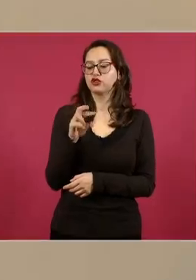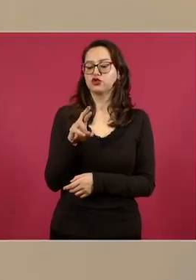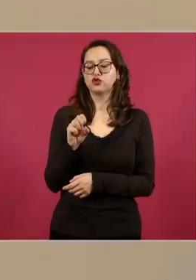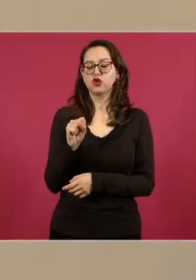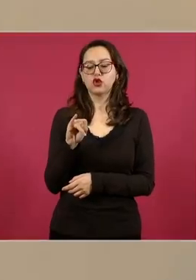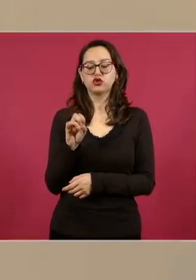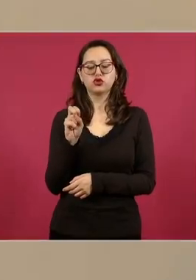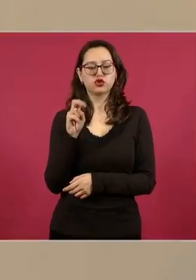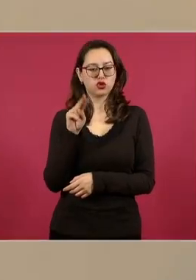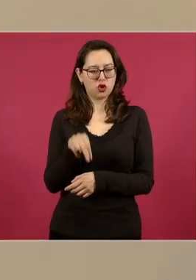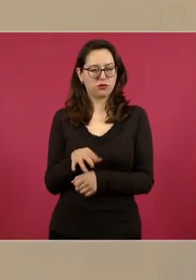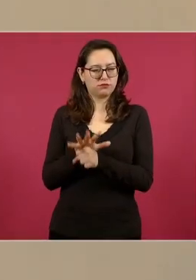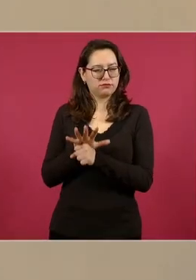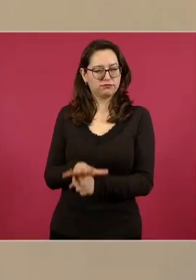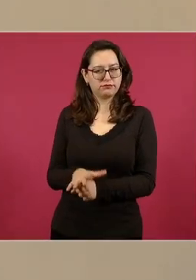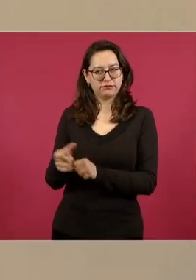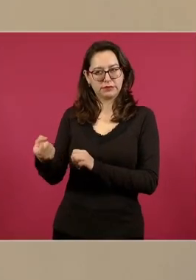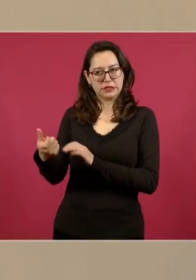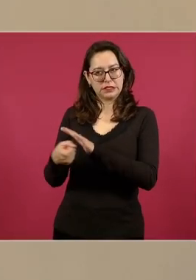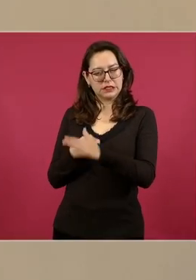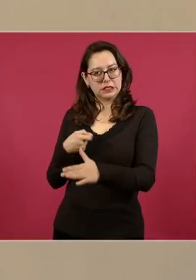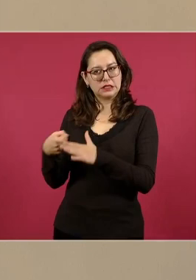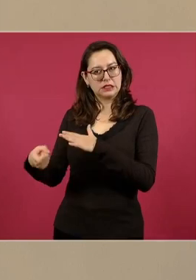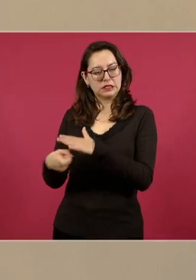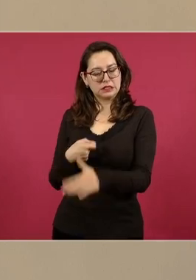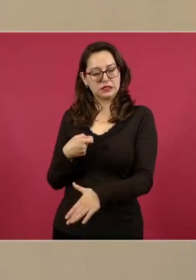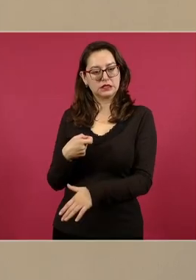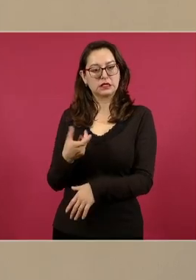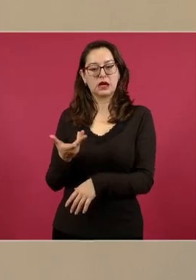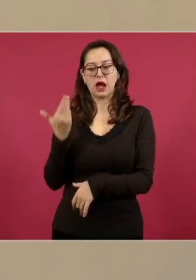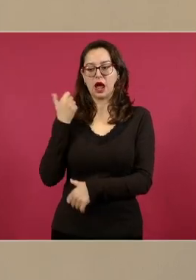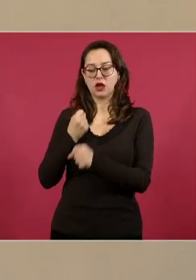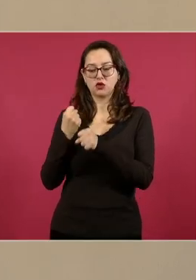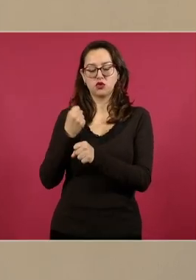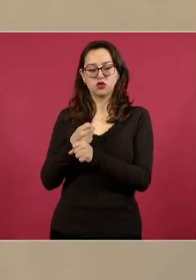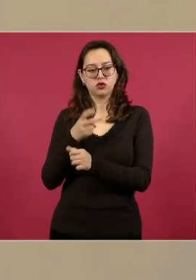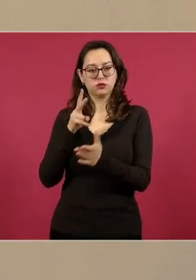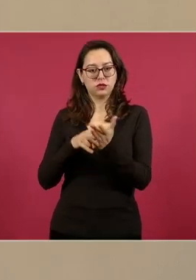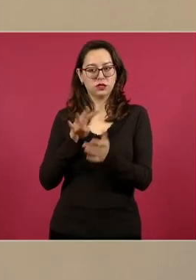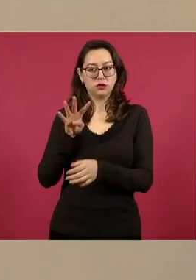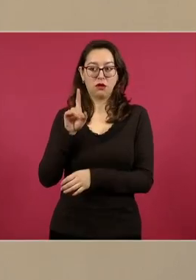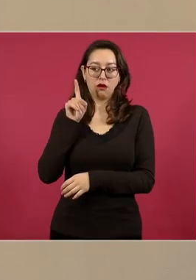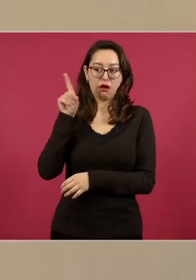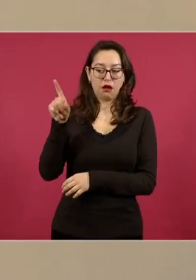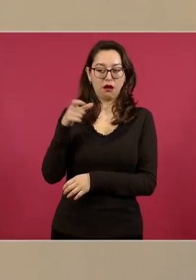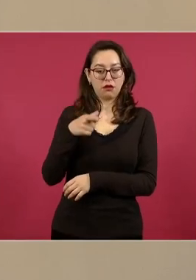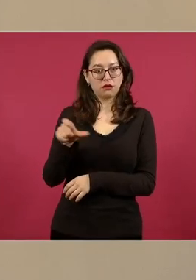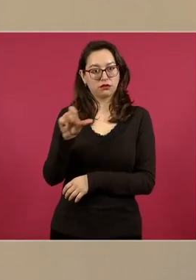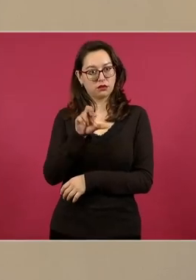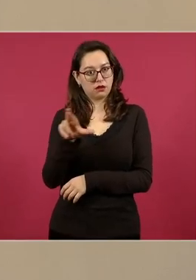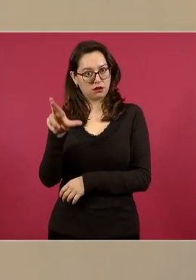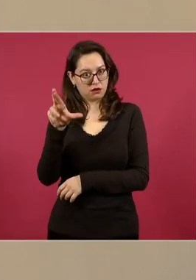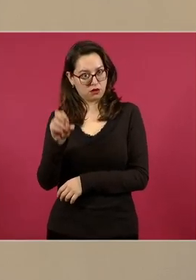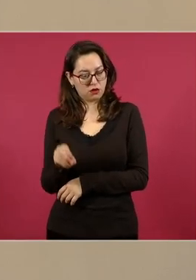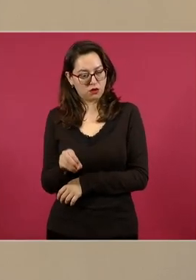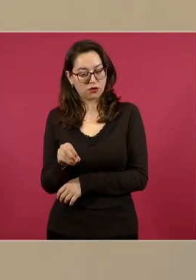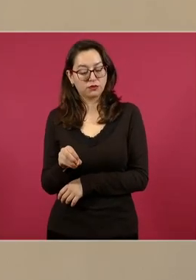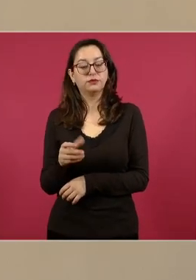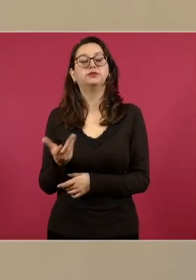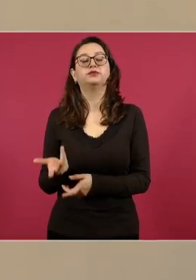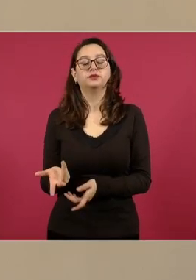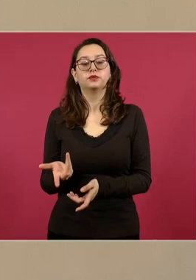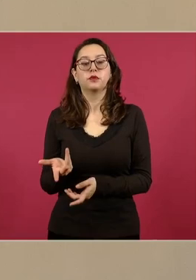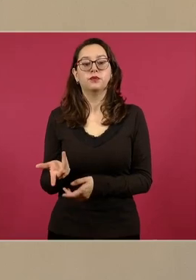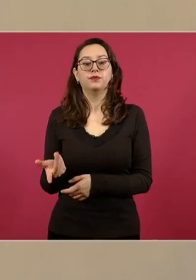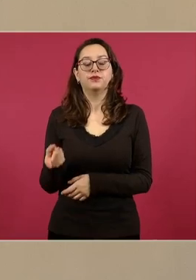Benito Juárez, Quintana Roo, esto en noviembre del 2019. De acuerdo a las investigaciones realizadas por la Fiscalía del Estado,